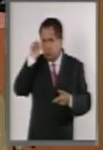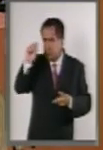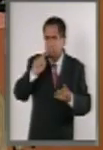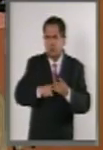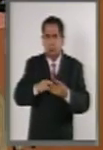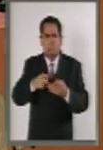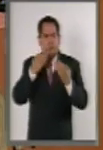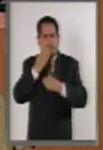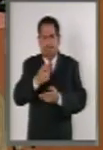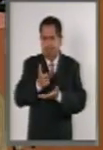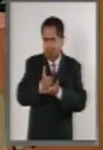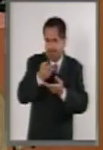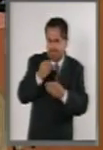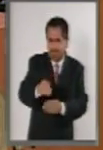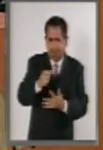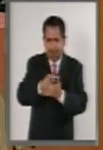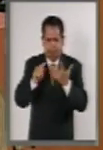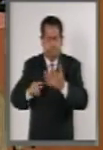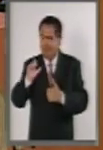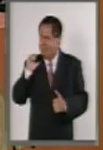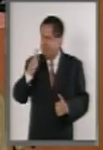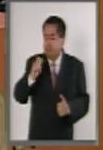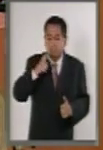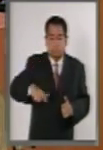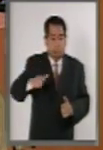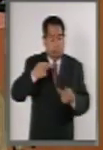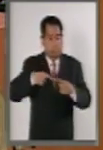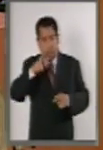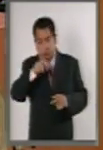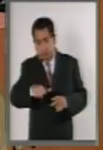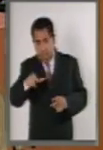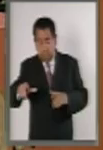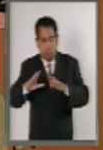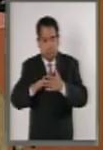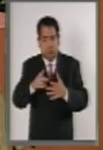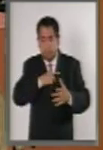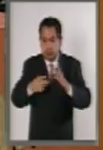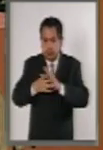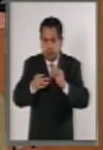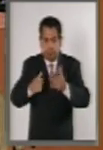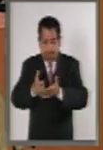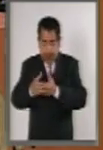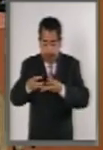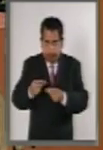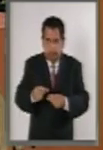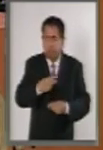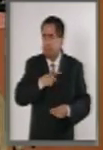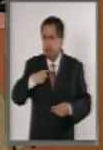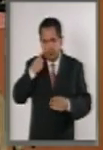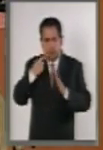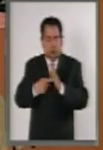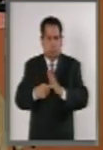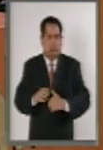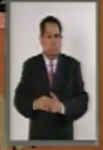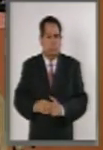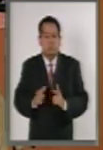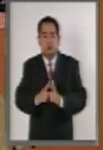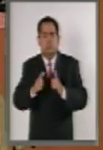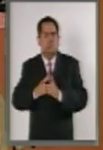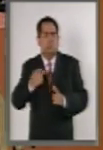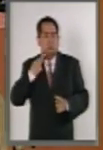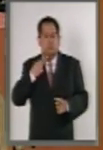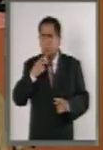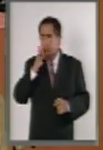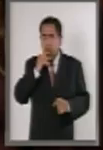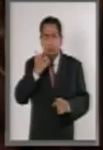fideicomisos, fondos públicos y cualquier persona física o moral que ejerza recursos públicos. Los partidos políticos no tendrán